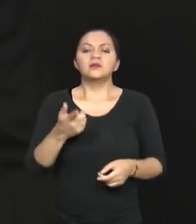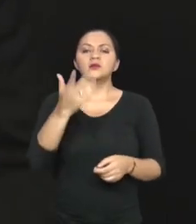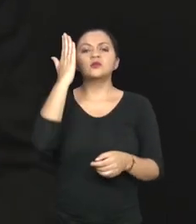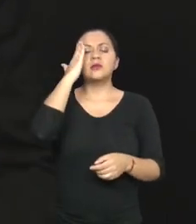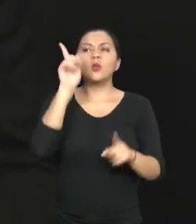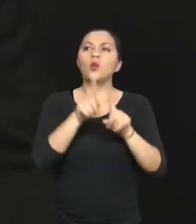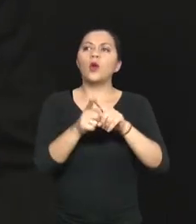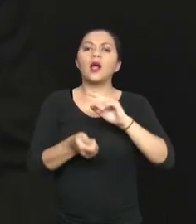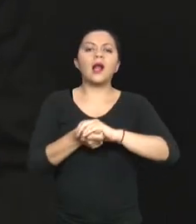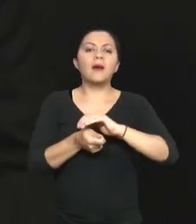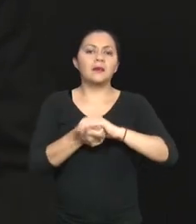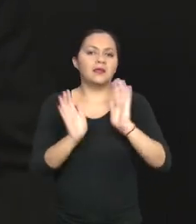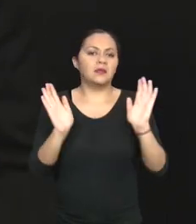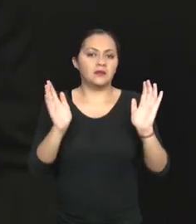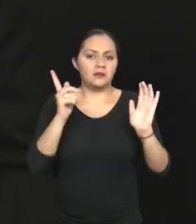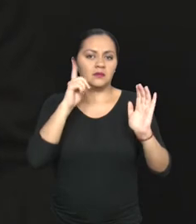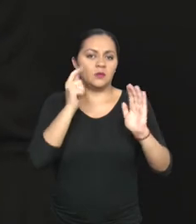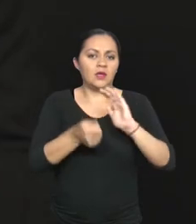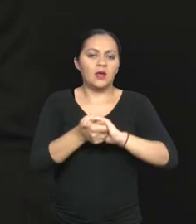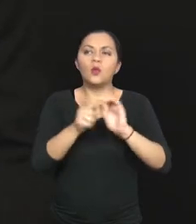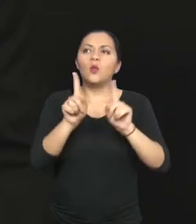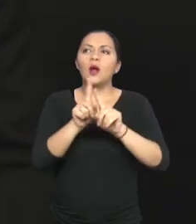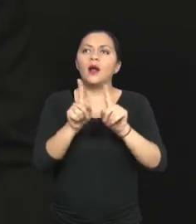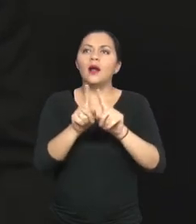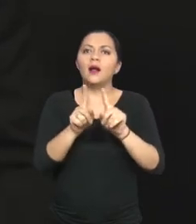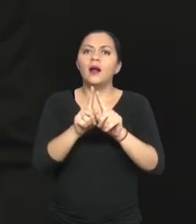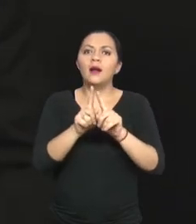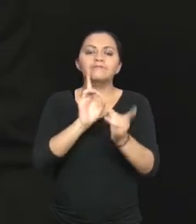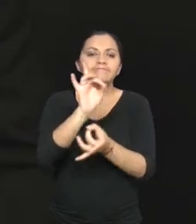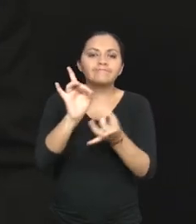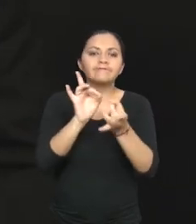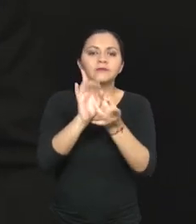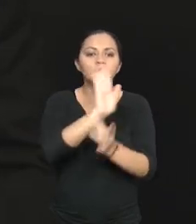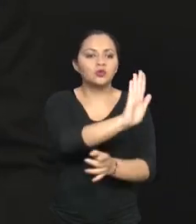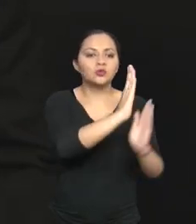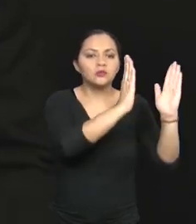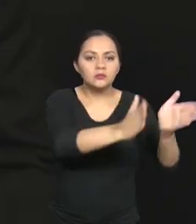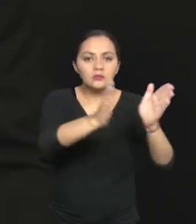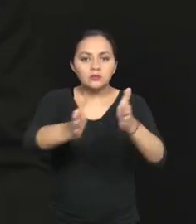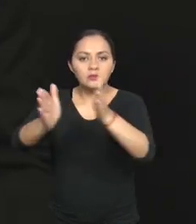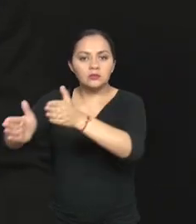como tal, más bien es...